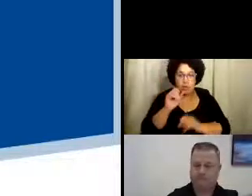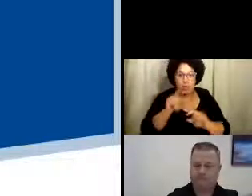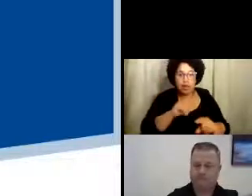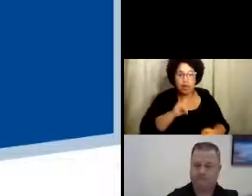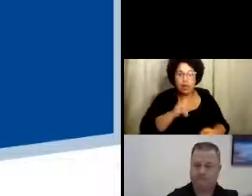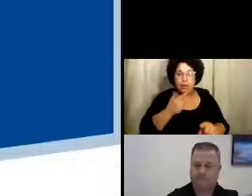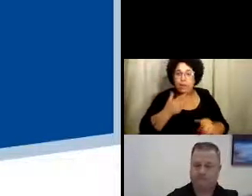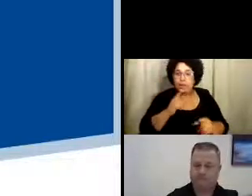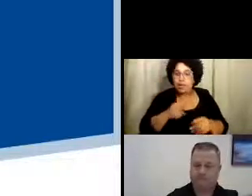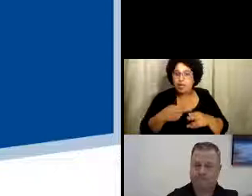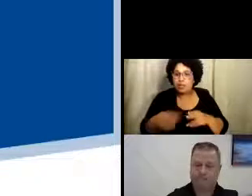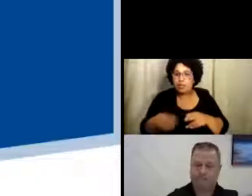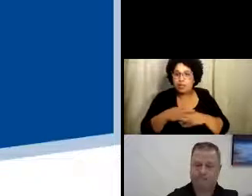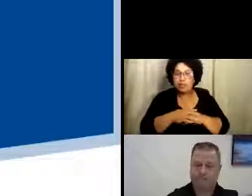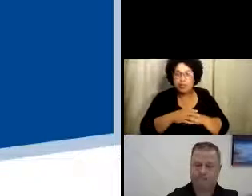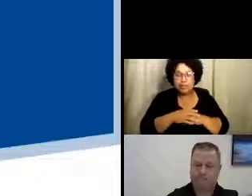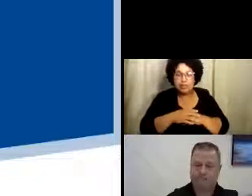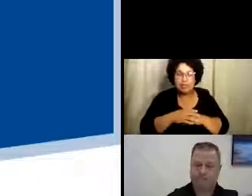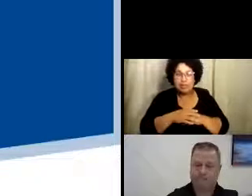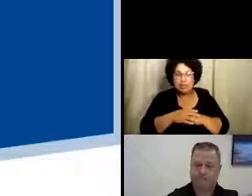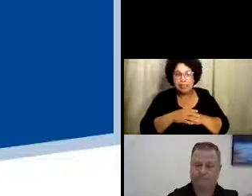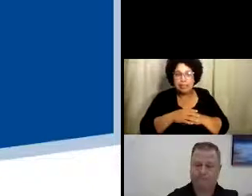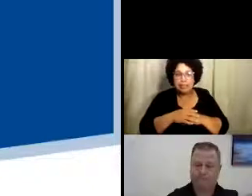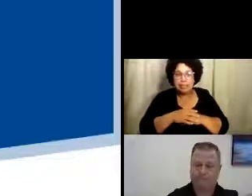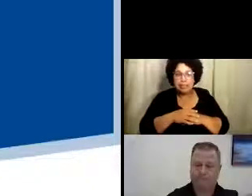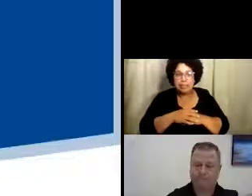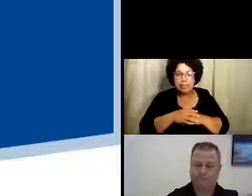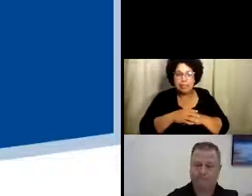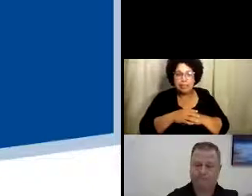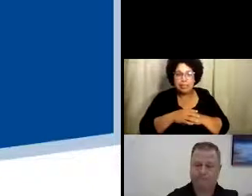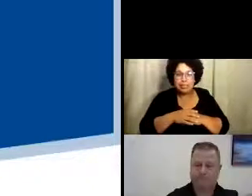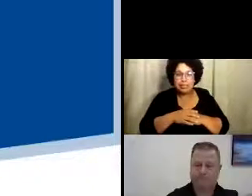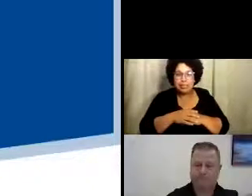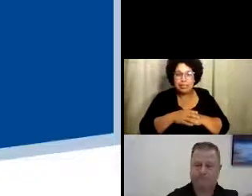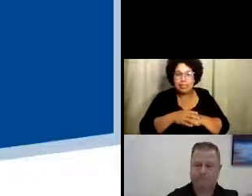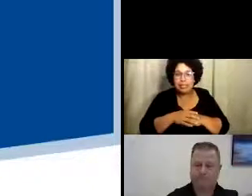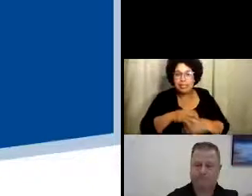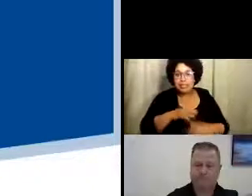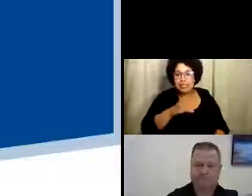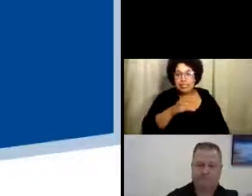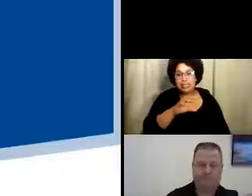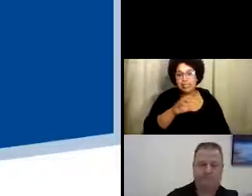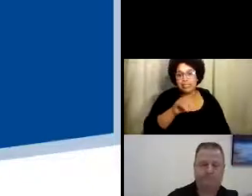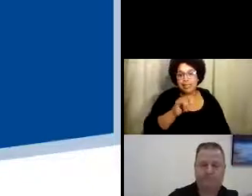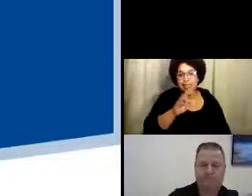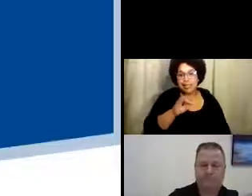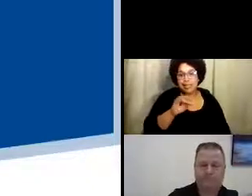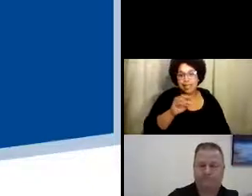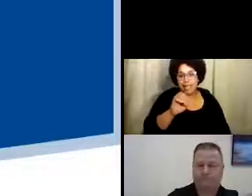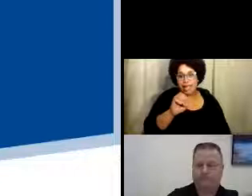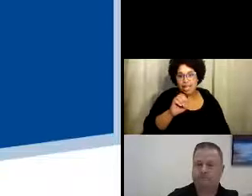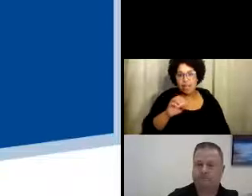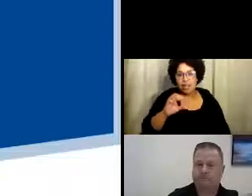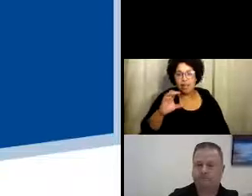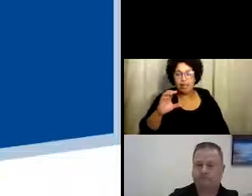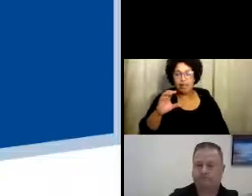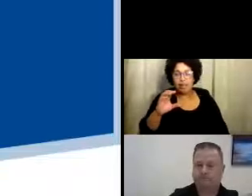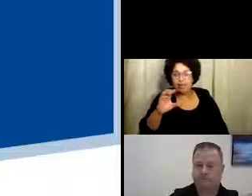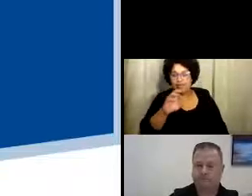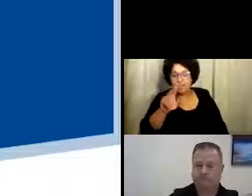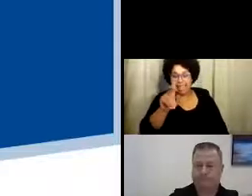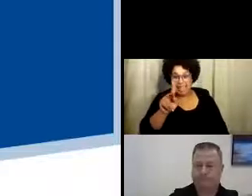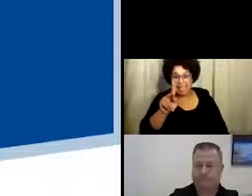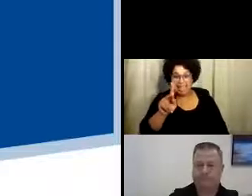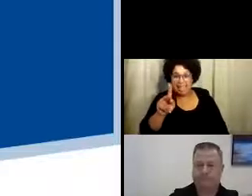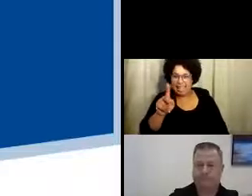hemos tenido presentaciones. Y la sesión de preguntas y respuestas va a ser breve. Así que podemos preguntarles, Claire, Edward y